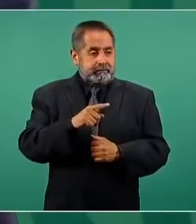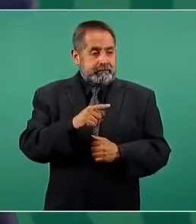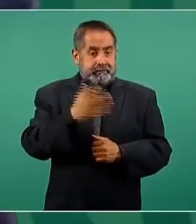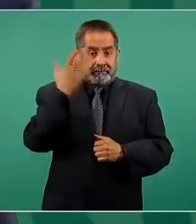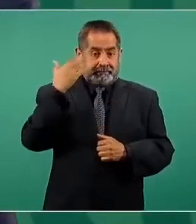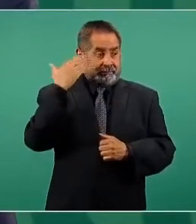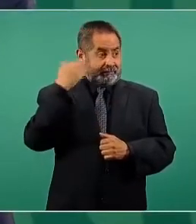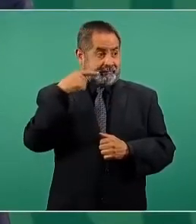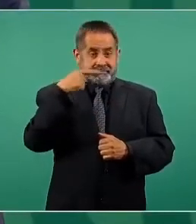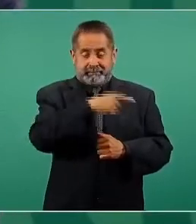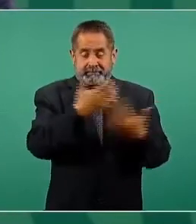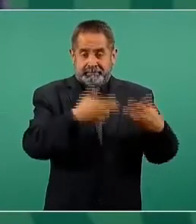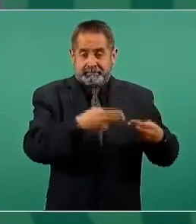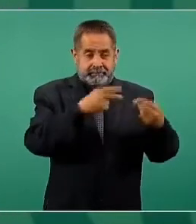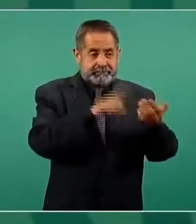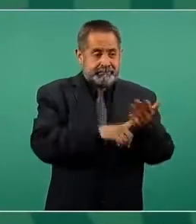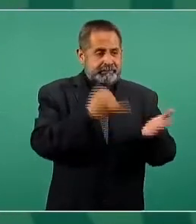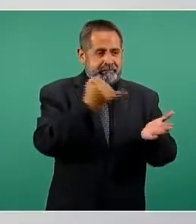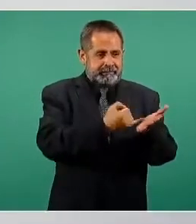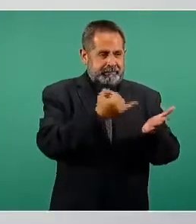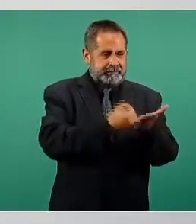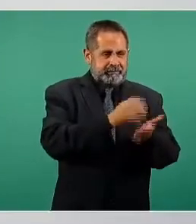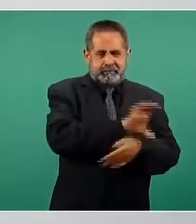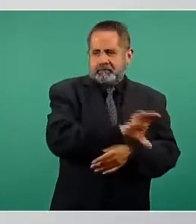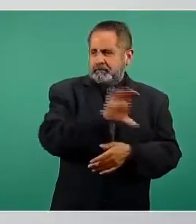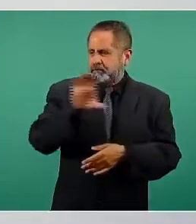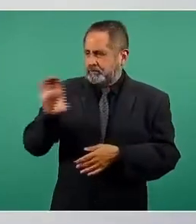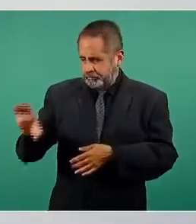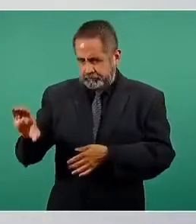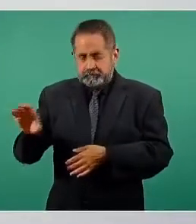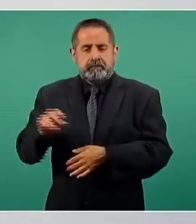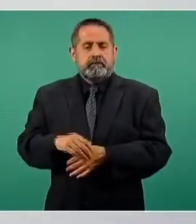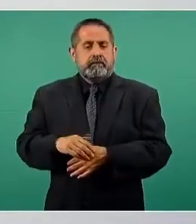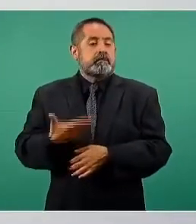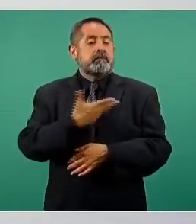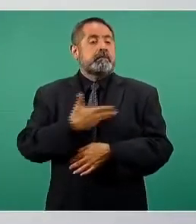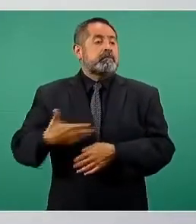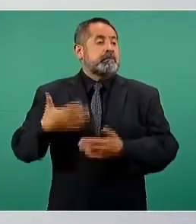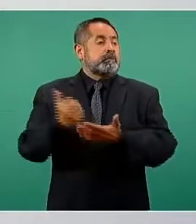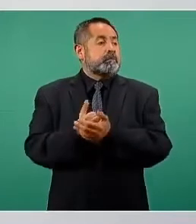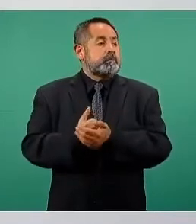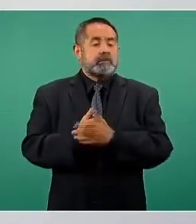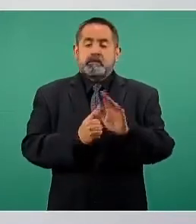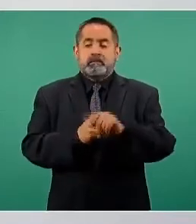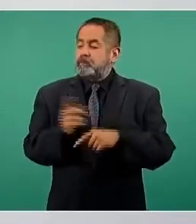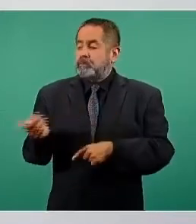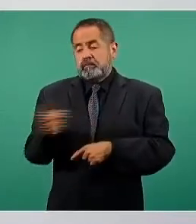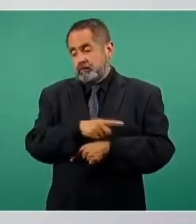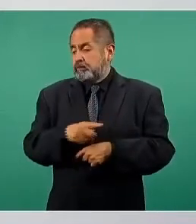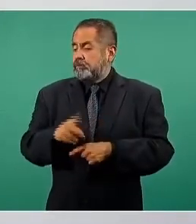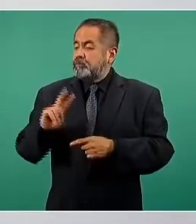a una refresquera.